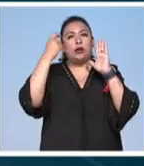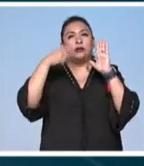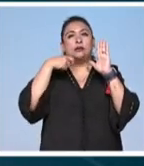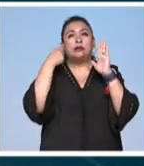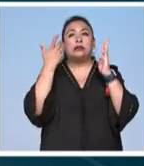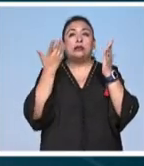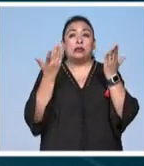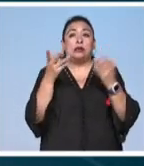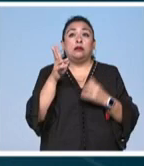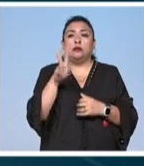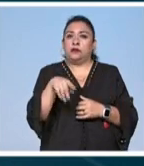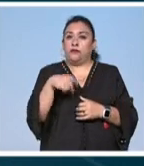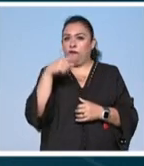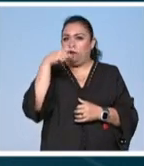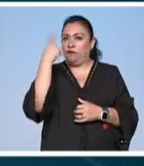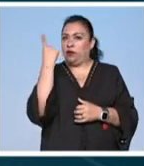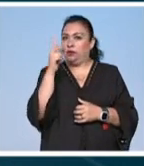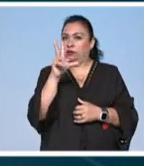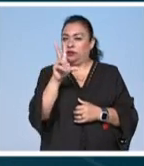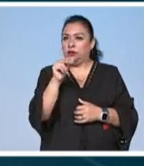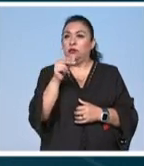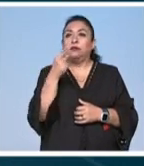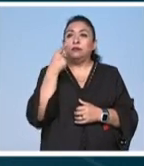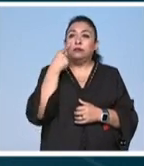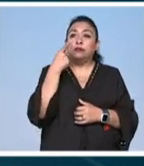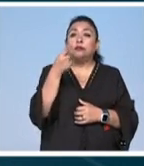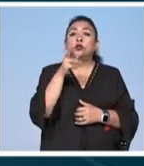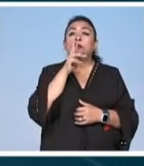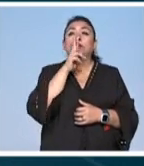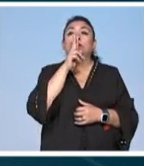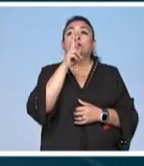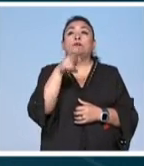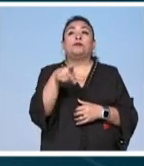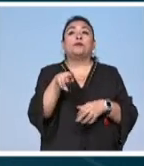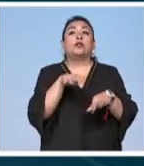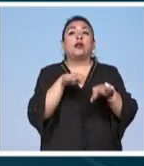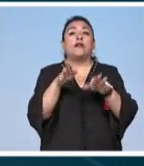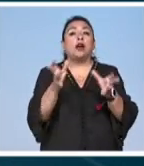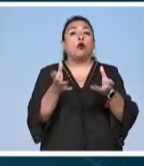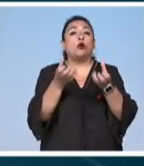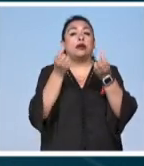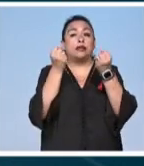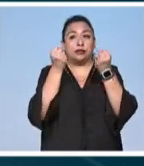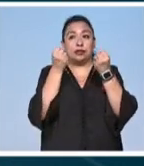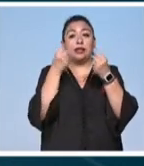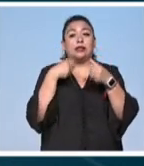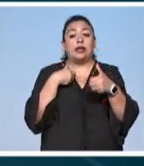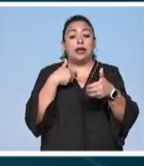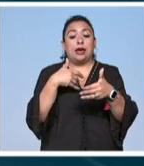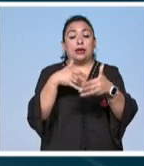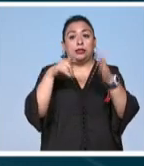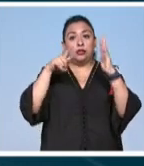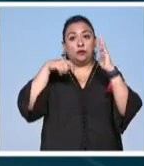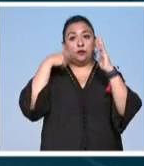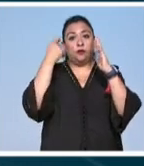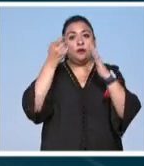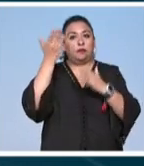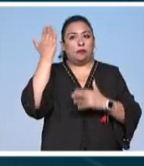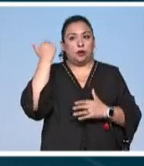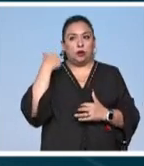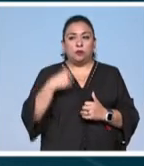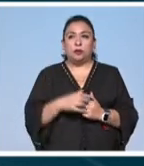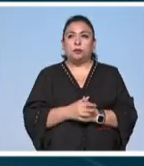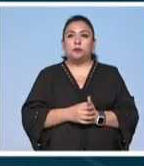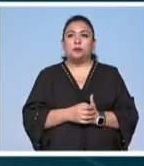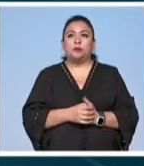que por cierto no es una tarea nada fácil vamos a disfrutar los resultados de este trabajo de rescate de los archivos fílmicos del pasado